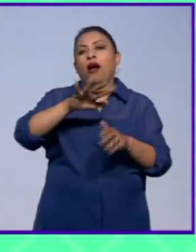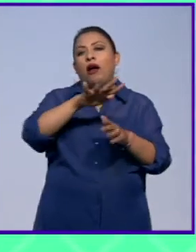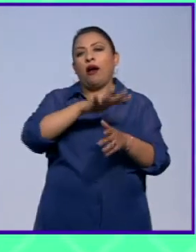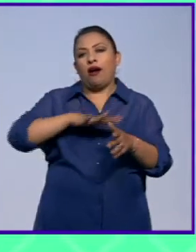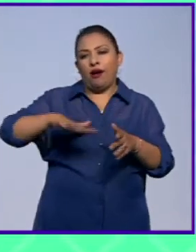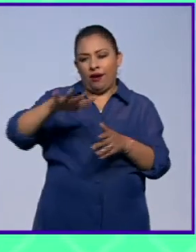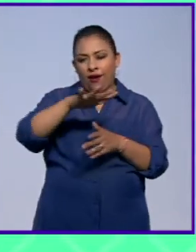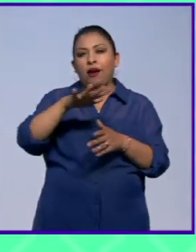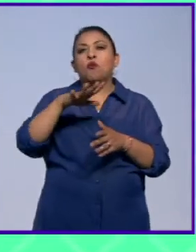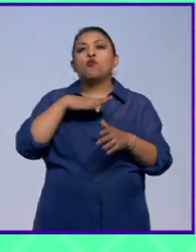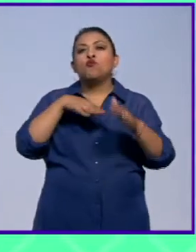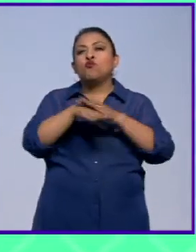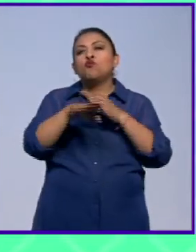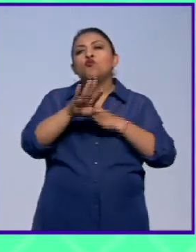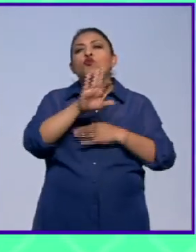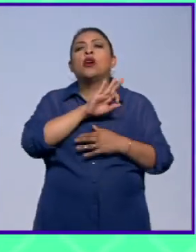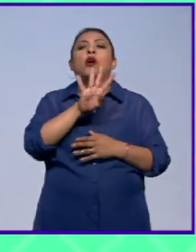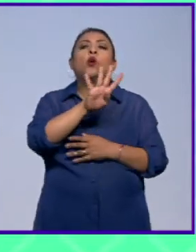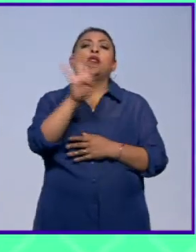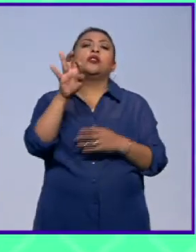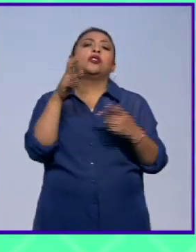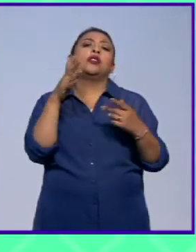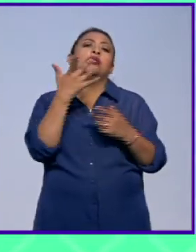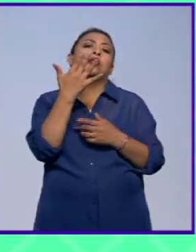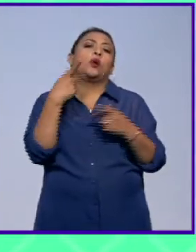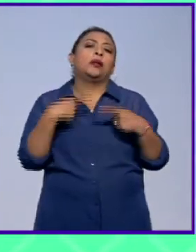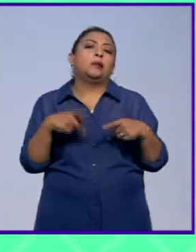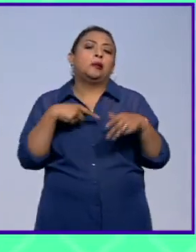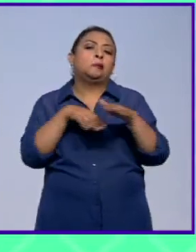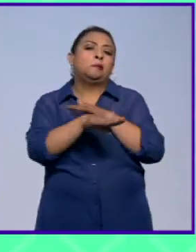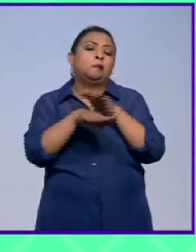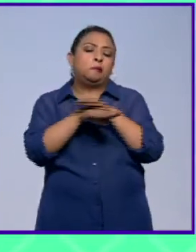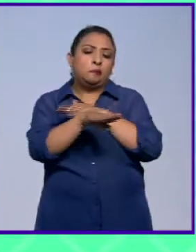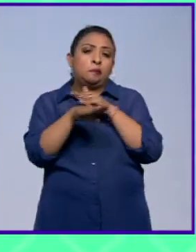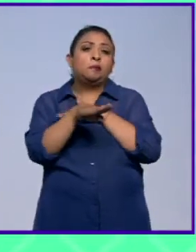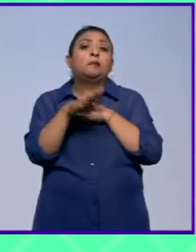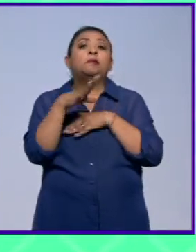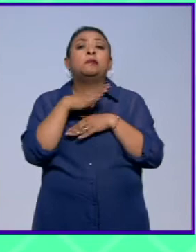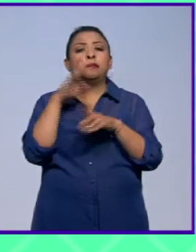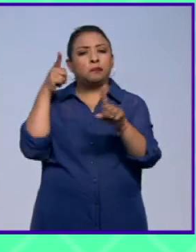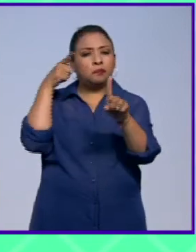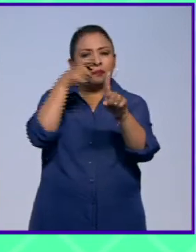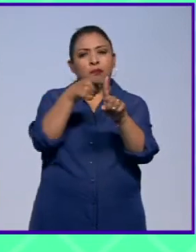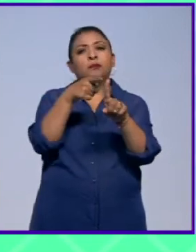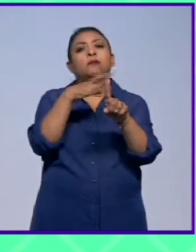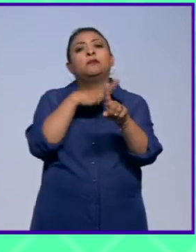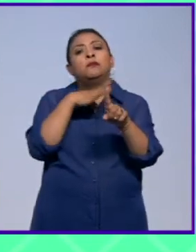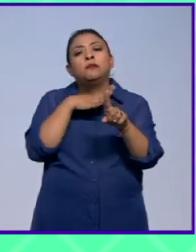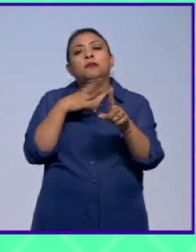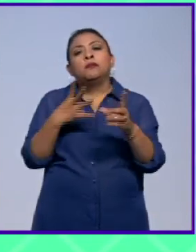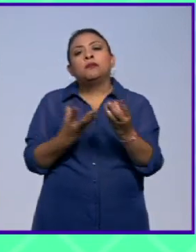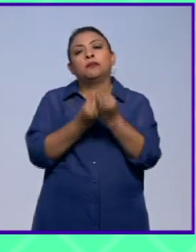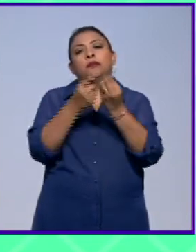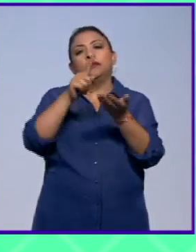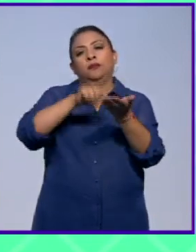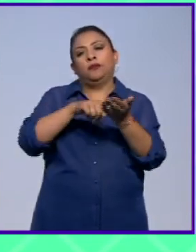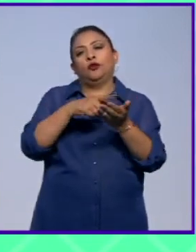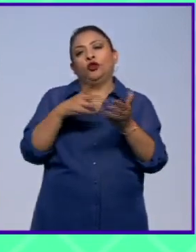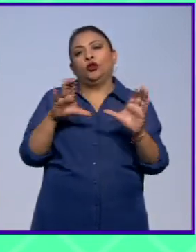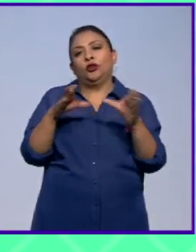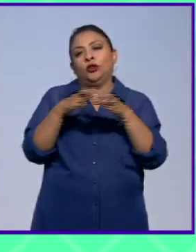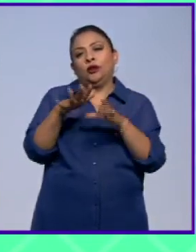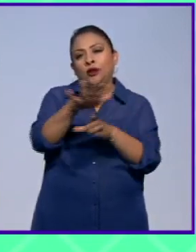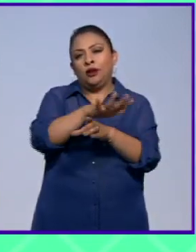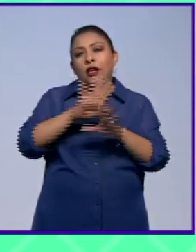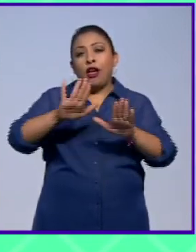públicas con capacidad hasta para 450 personas que tiene como propósito ofrecer parte del repertorio de la compañía